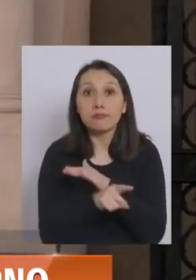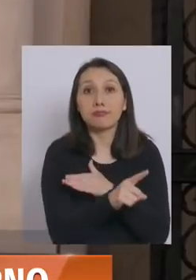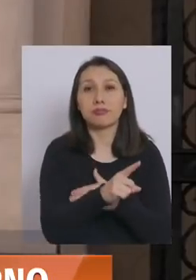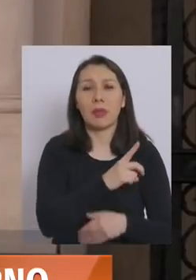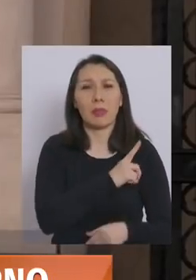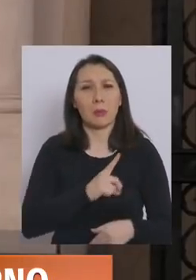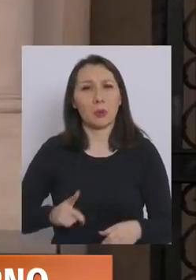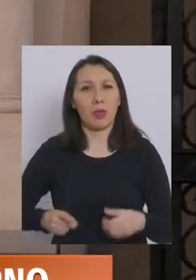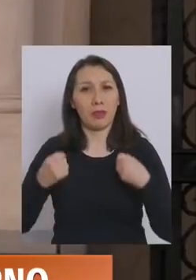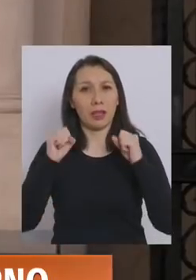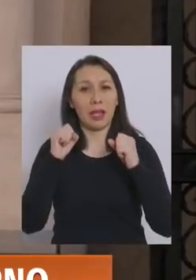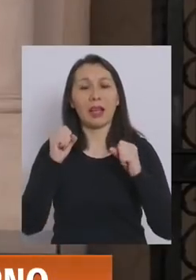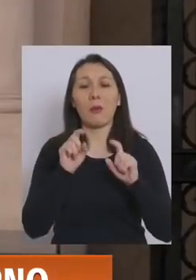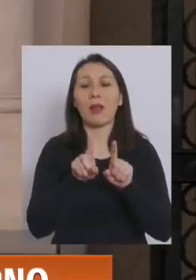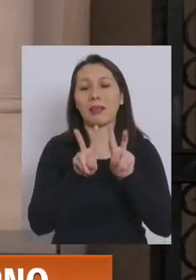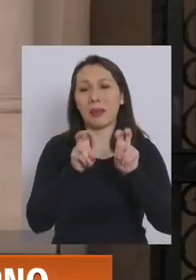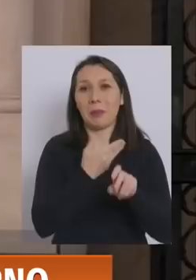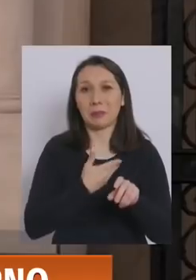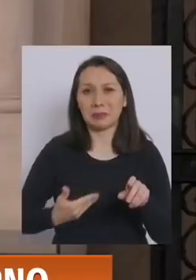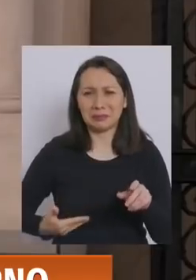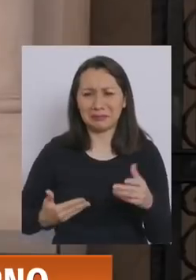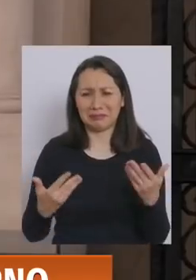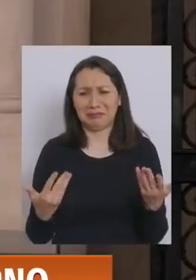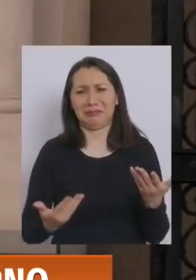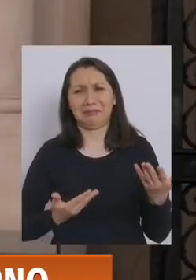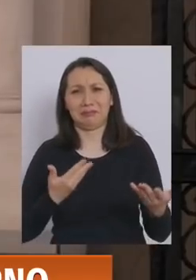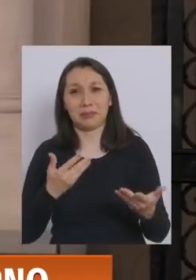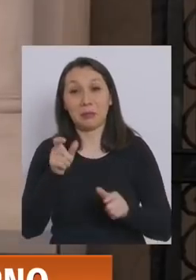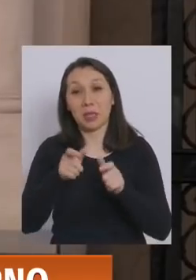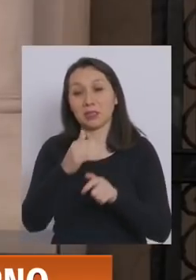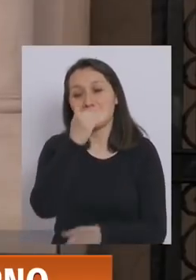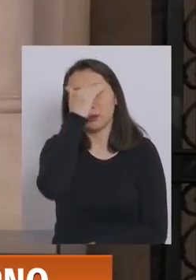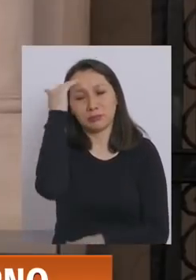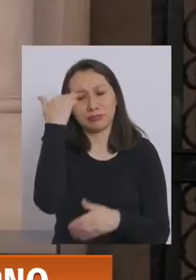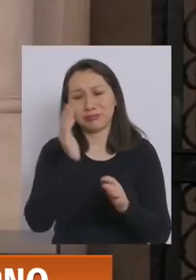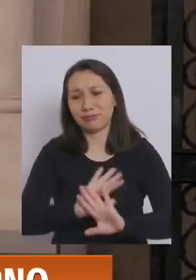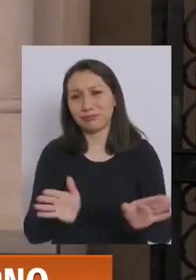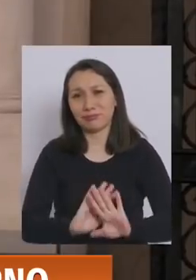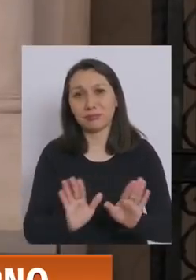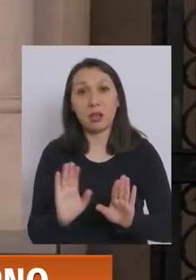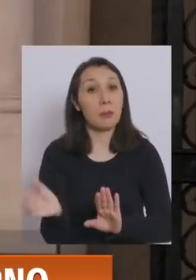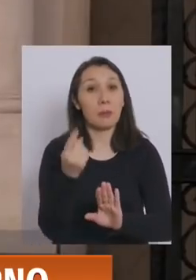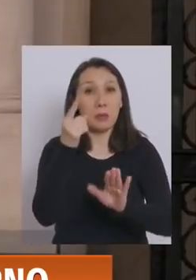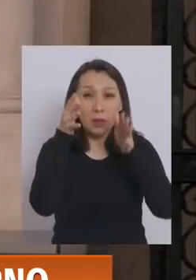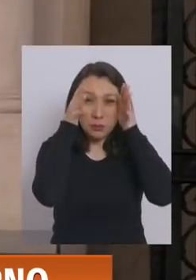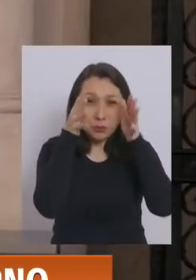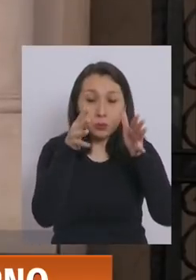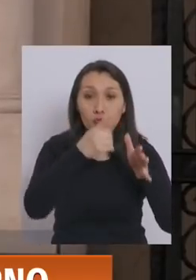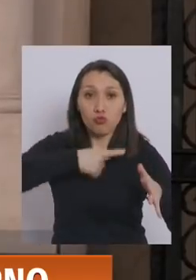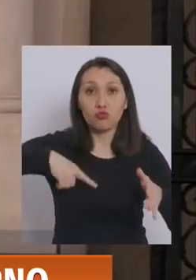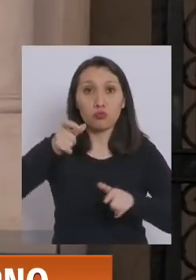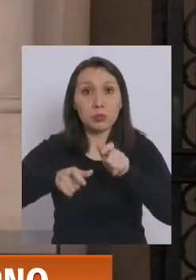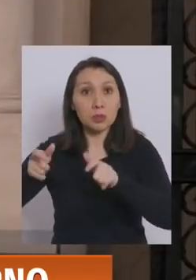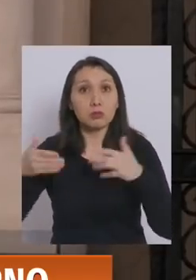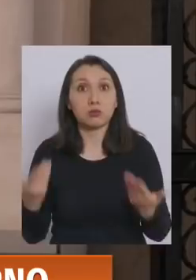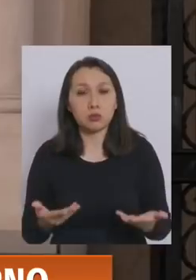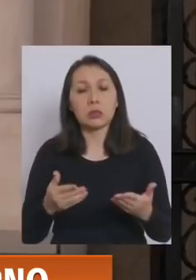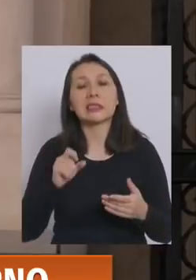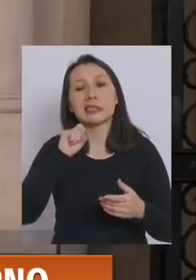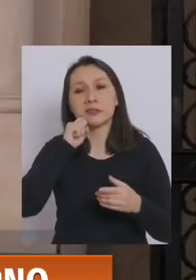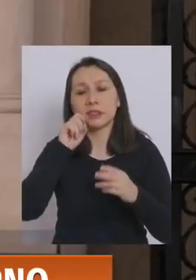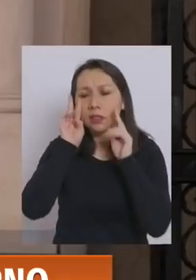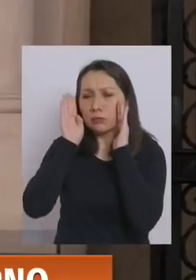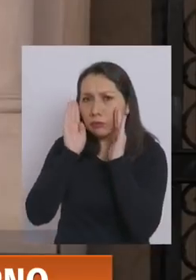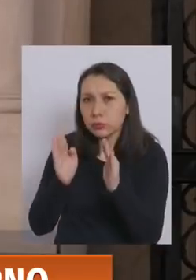Diputados. Esas son las cosas que a las personas le dicen, estamos hasta acá. Lo que queremos es que las prioridades de nosotros sean las prioridades de la